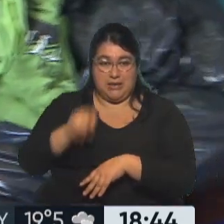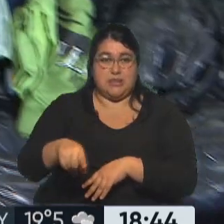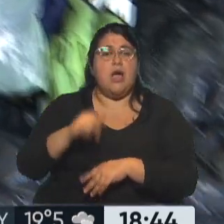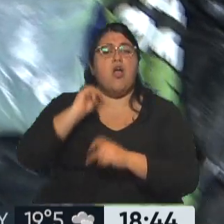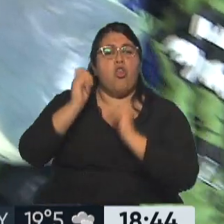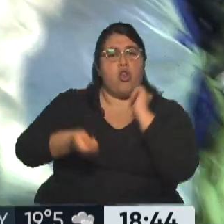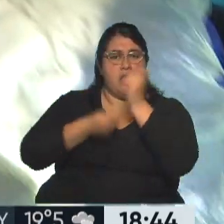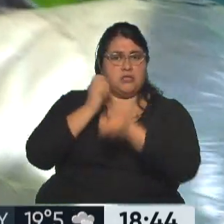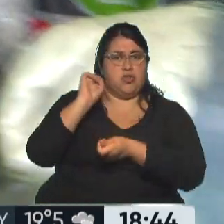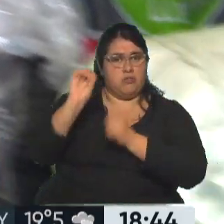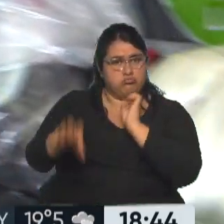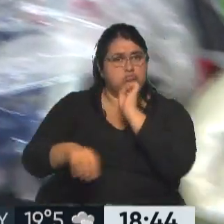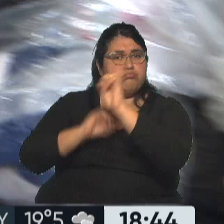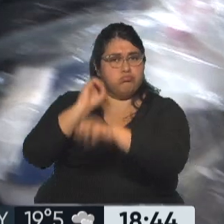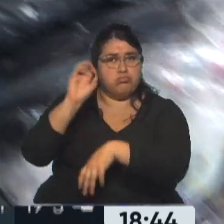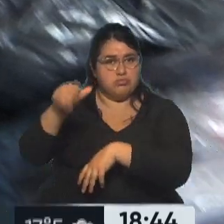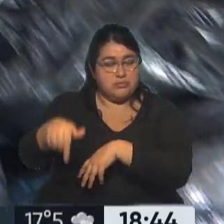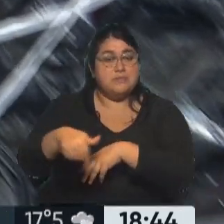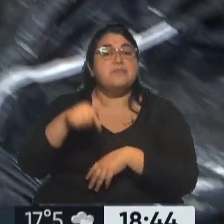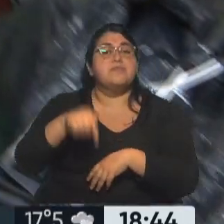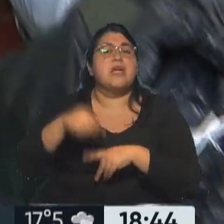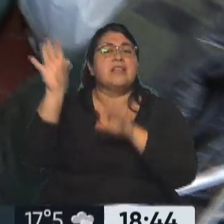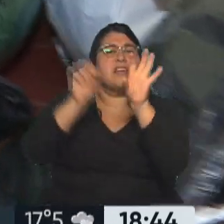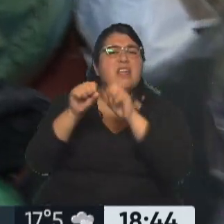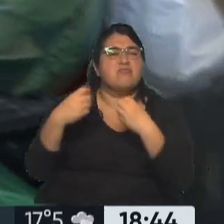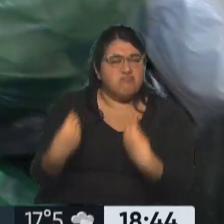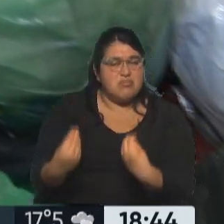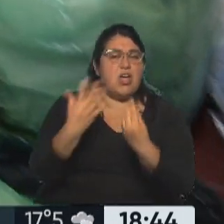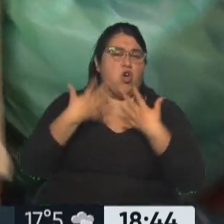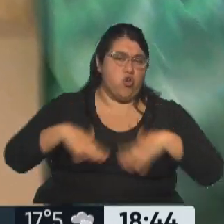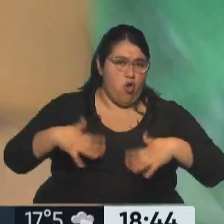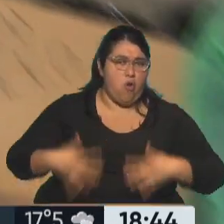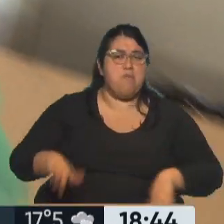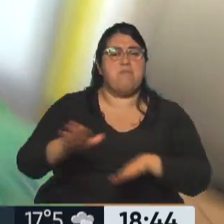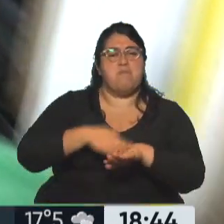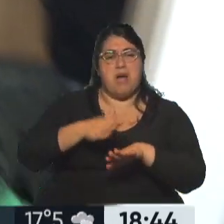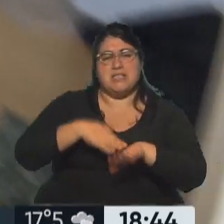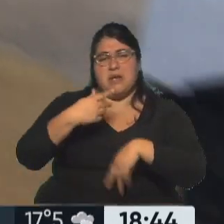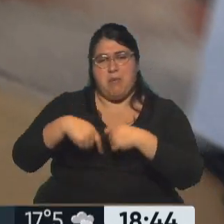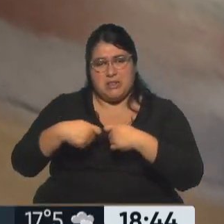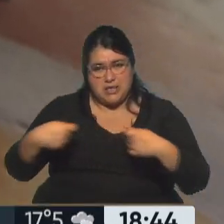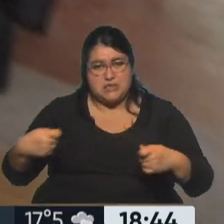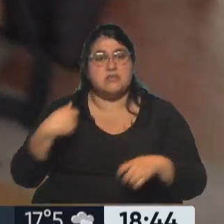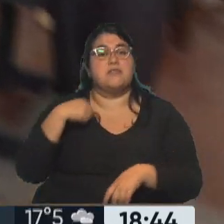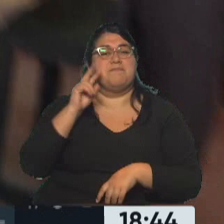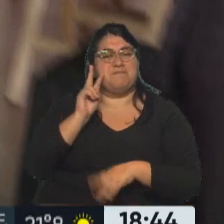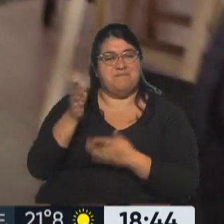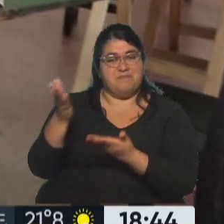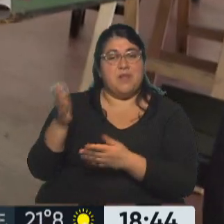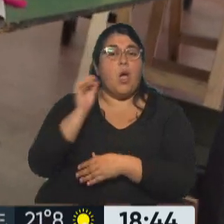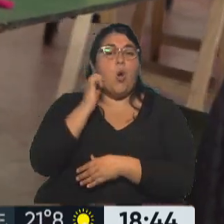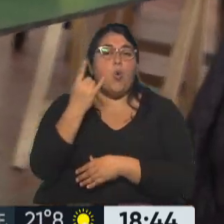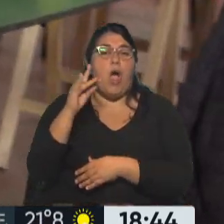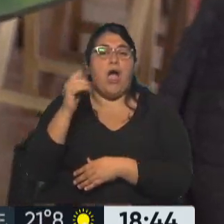donaciones los vecinos, las vecinas que están por aquí, han traído ropa, han traído zapatillas. Y vemos acá, la encontramos a Guadalupe